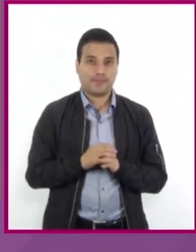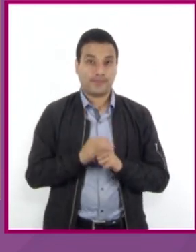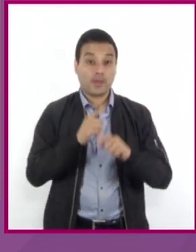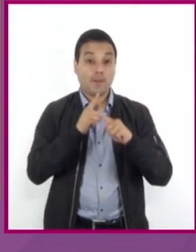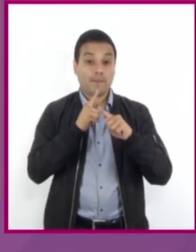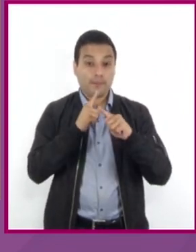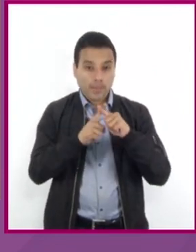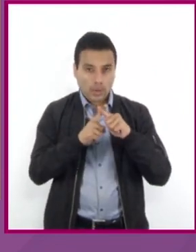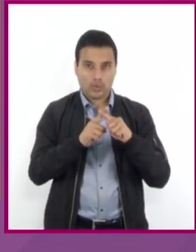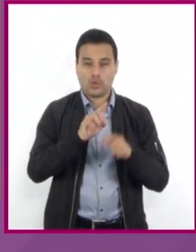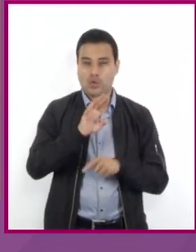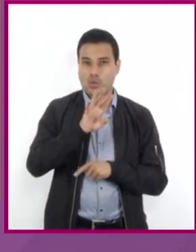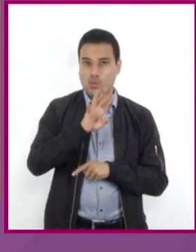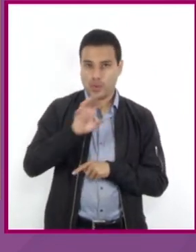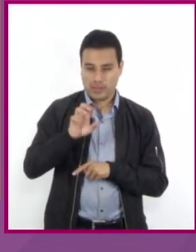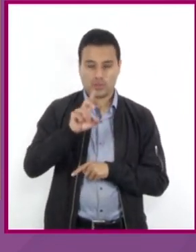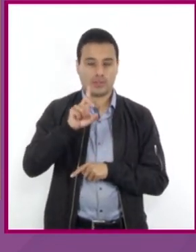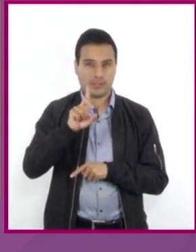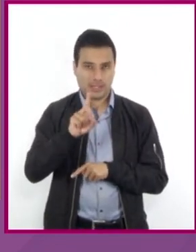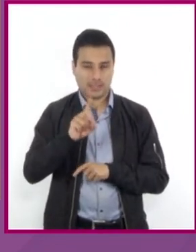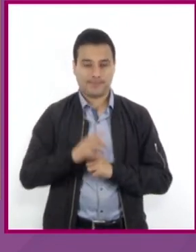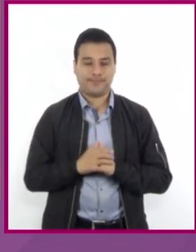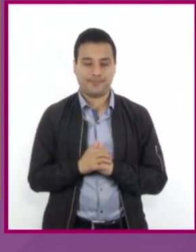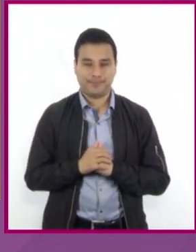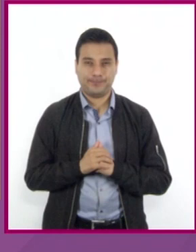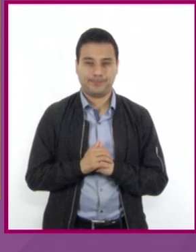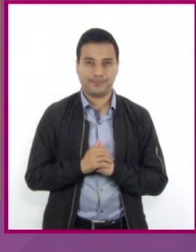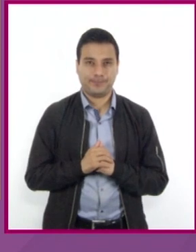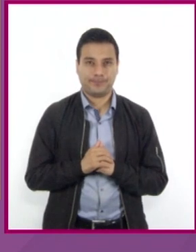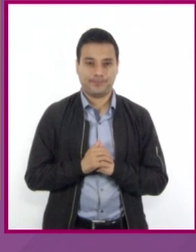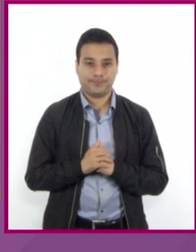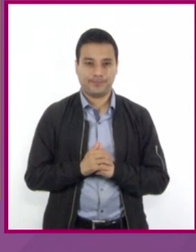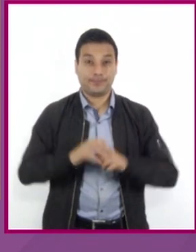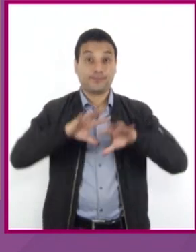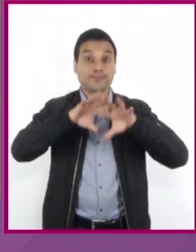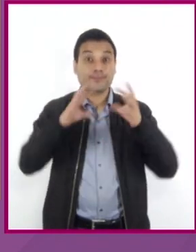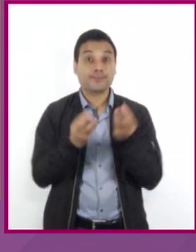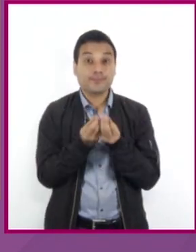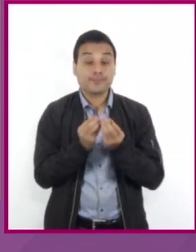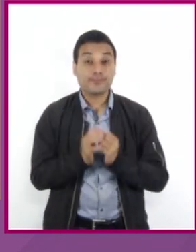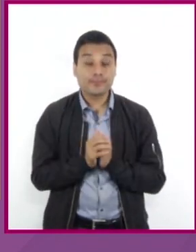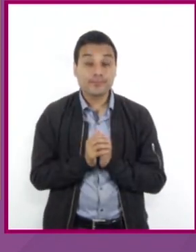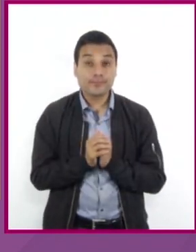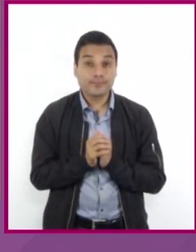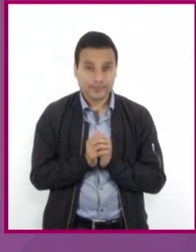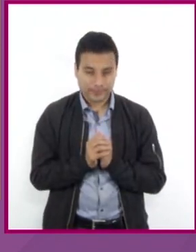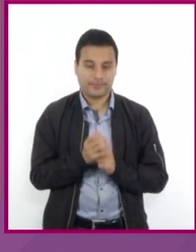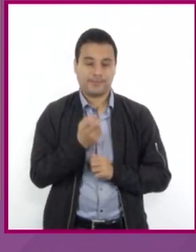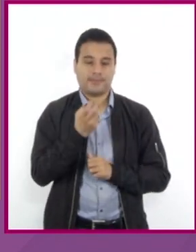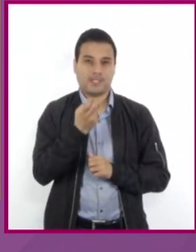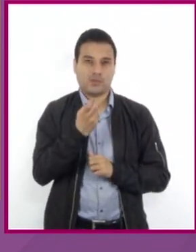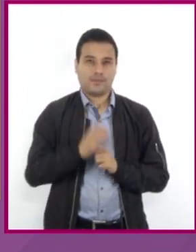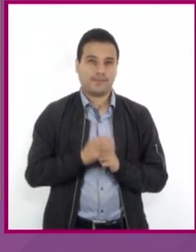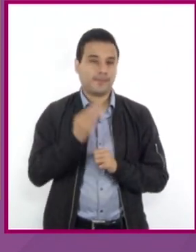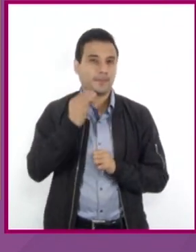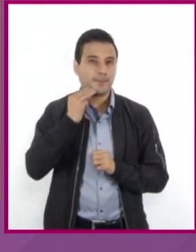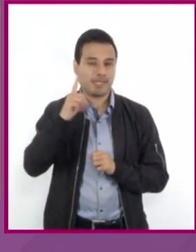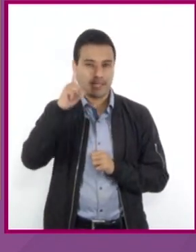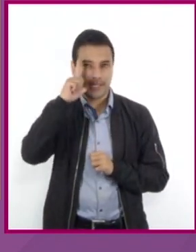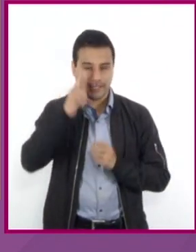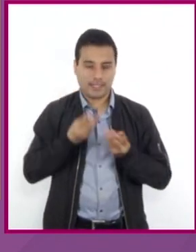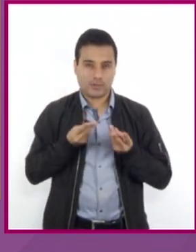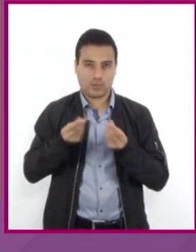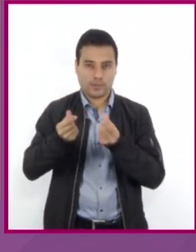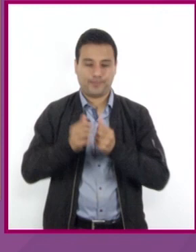cada uno que es 430 pesos obteniendo así lo que gastó Miguel en sus compras